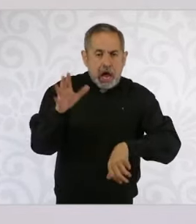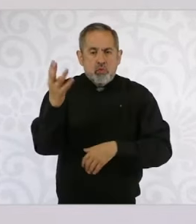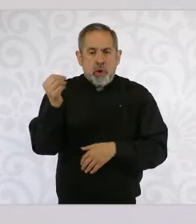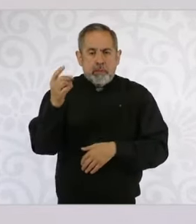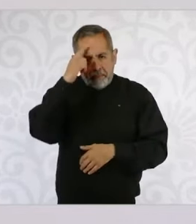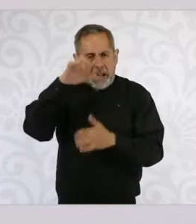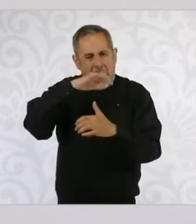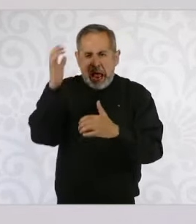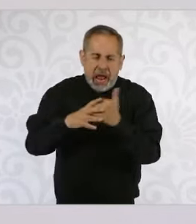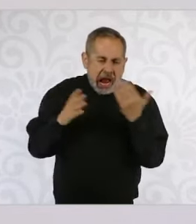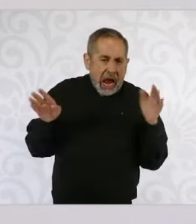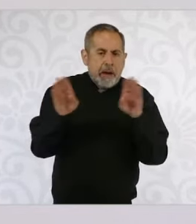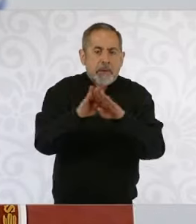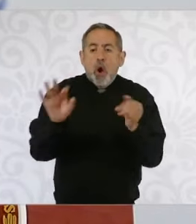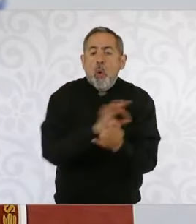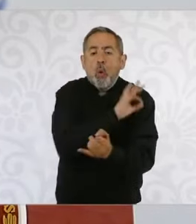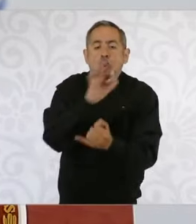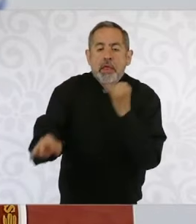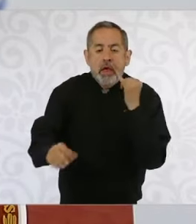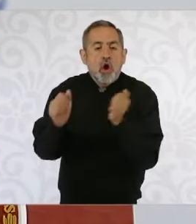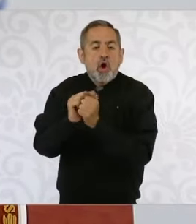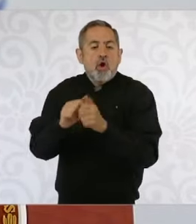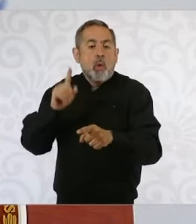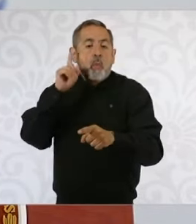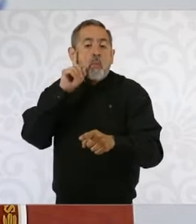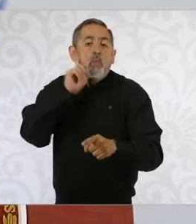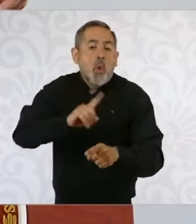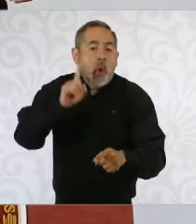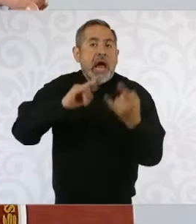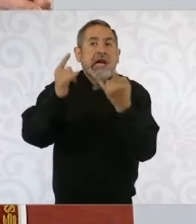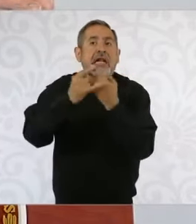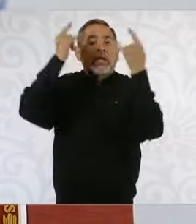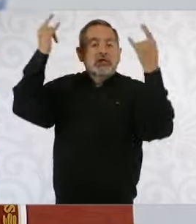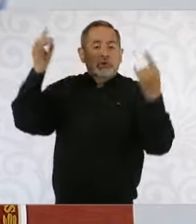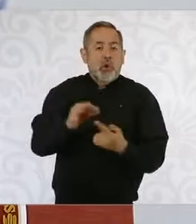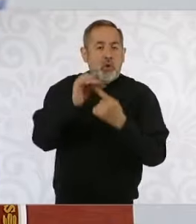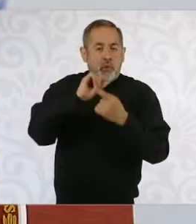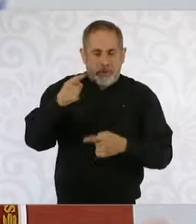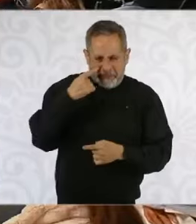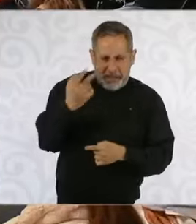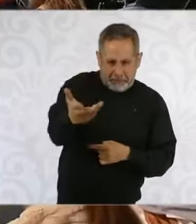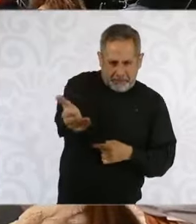y poder cerrar con Mujeres en la Historia. A ver aquí adelante.